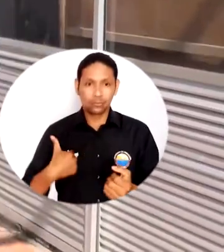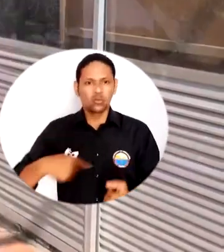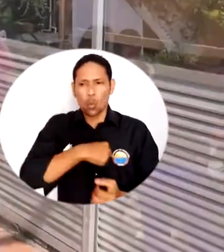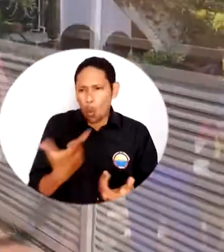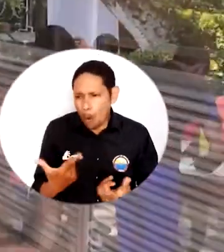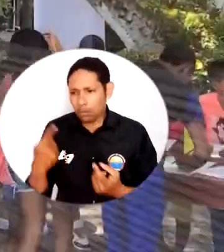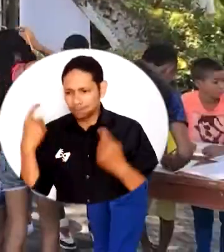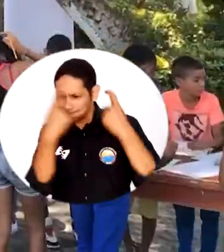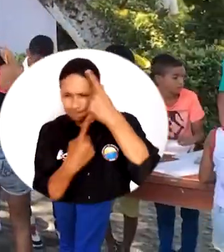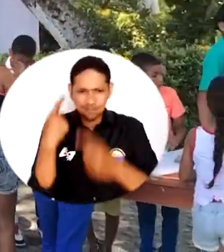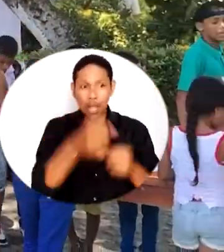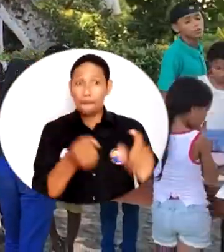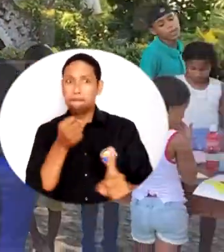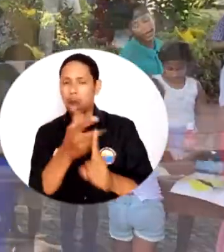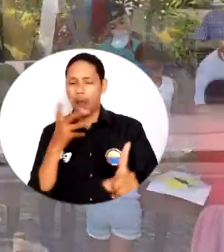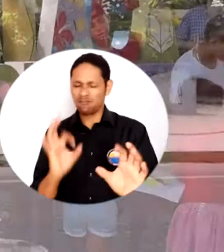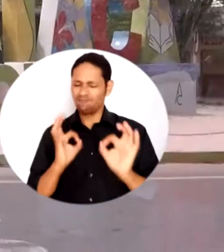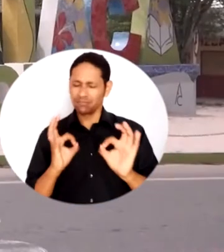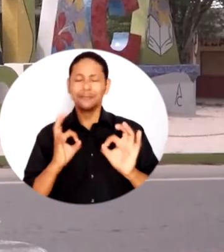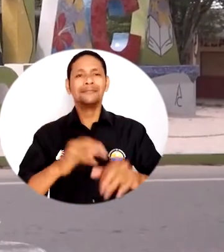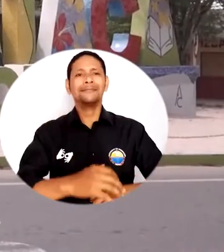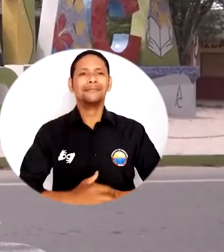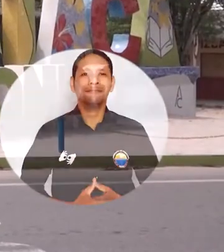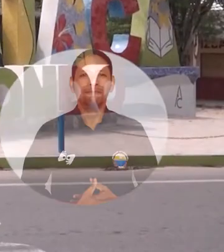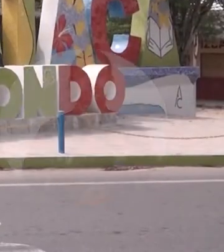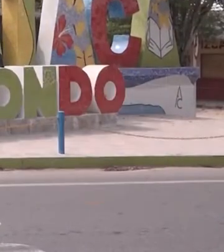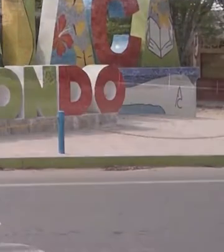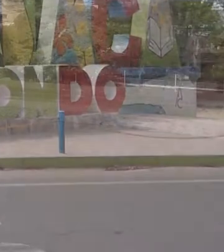acá internamente para buscar ese impacto en el territorio.